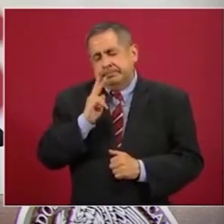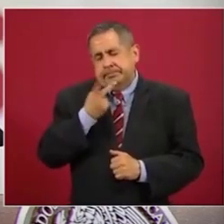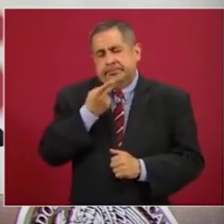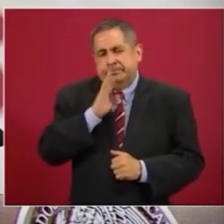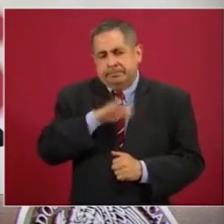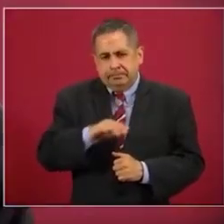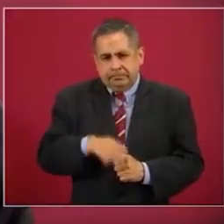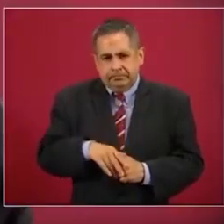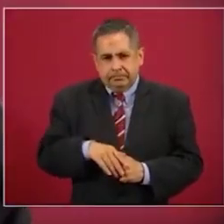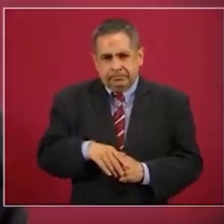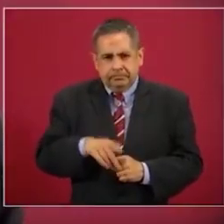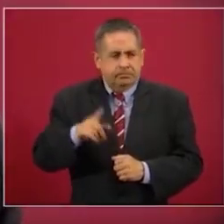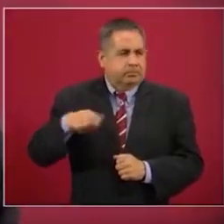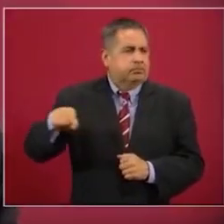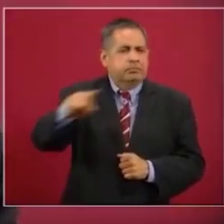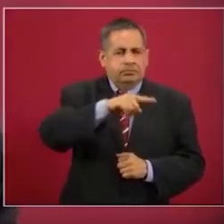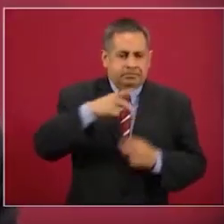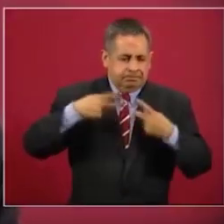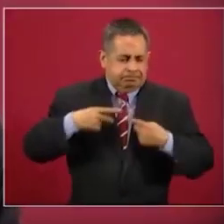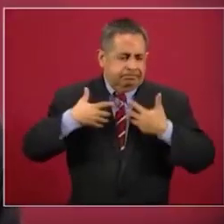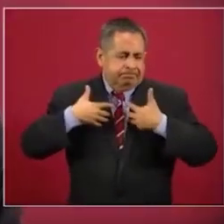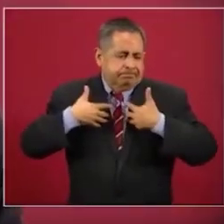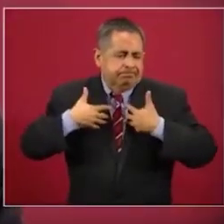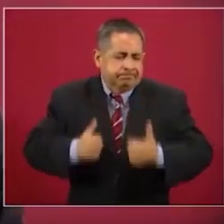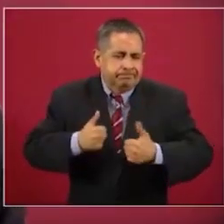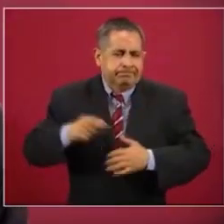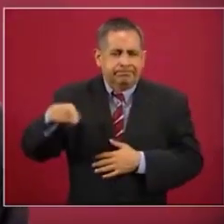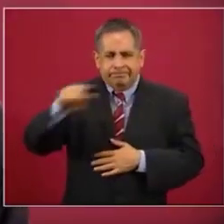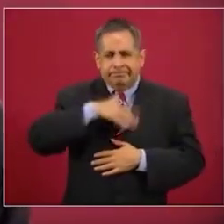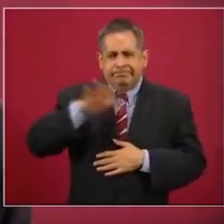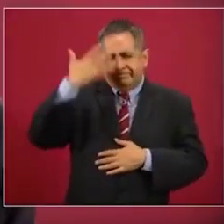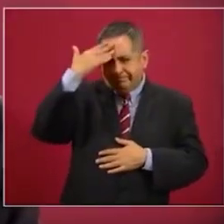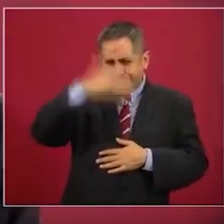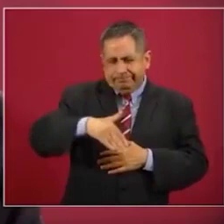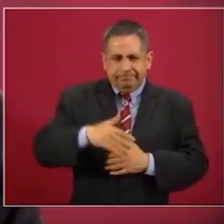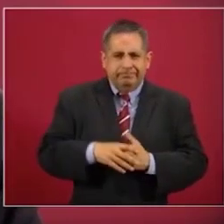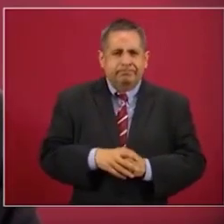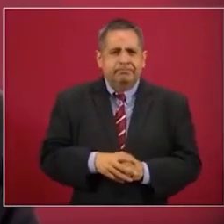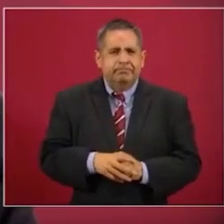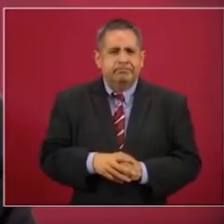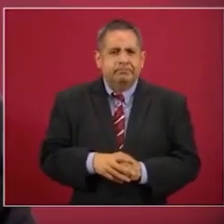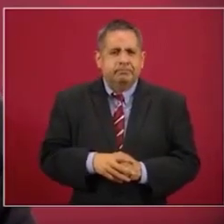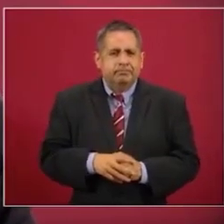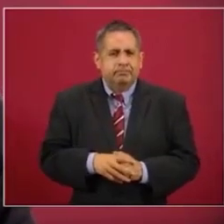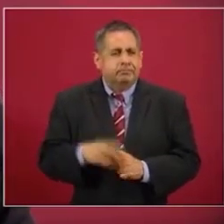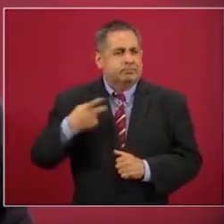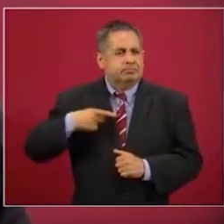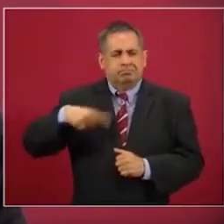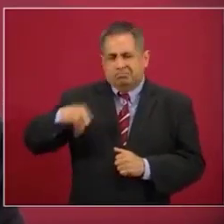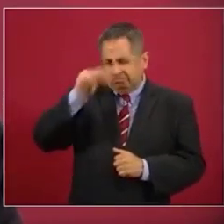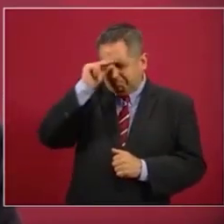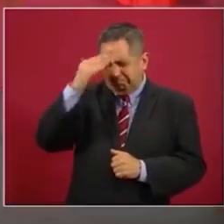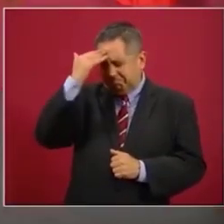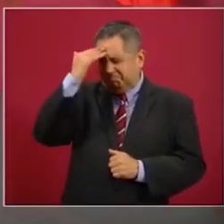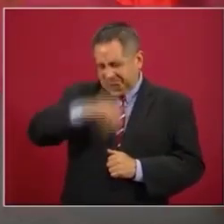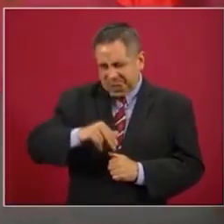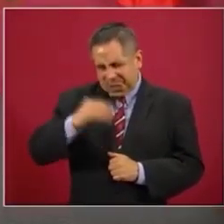la gente me entiende bien, sabe, porque el pueblo es sabio,